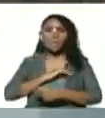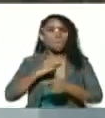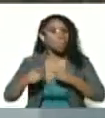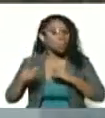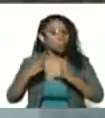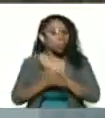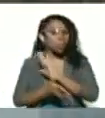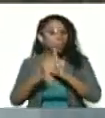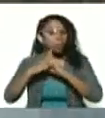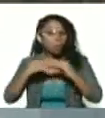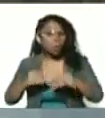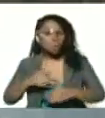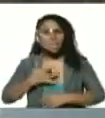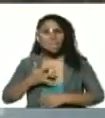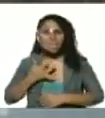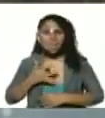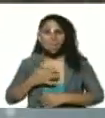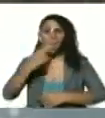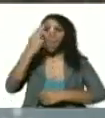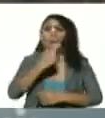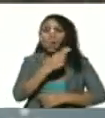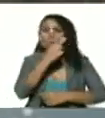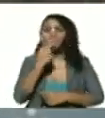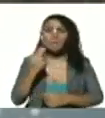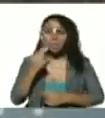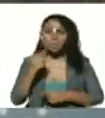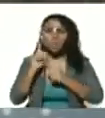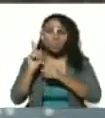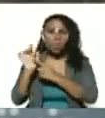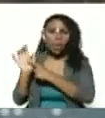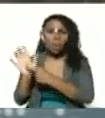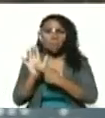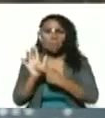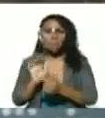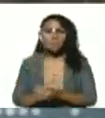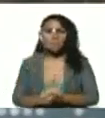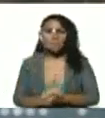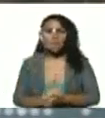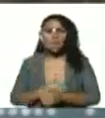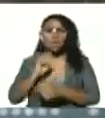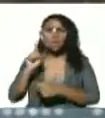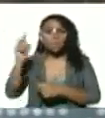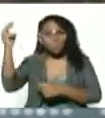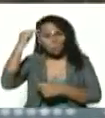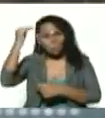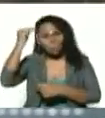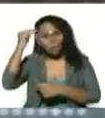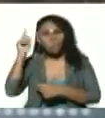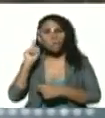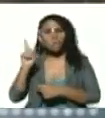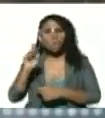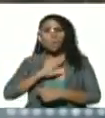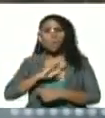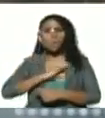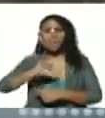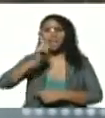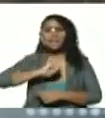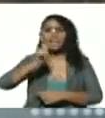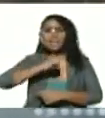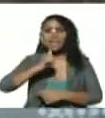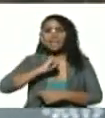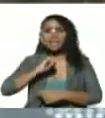todo sintámonos comprometidos con su ejemplo con su memoria con su resistencia